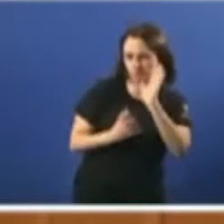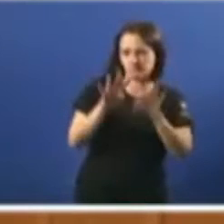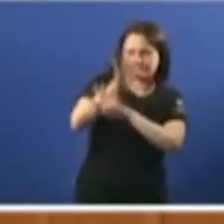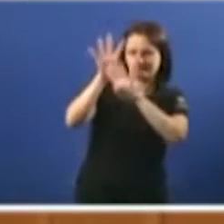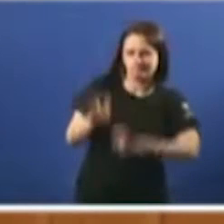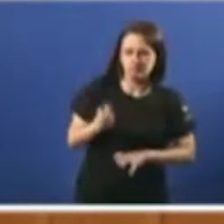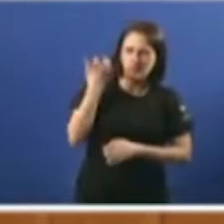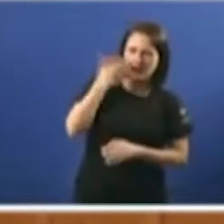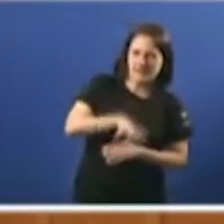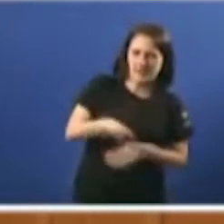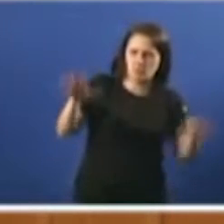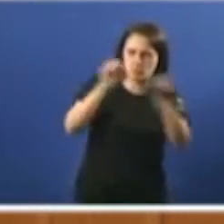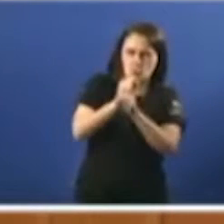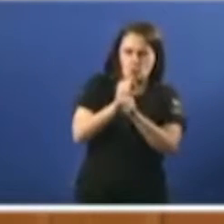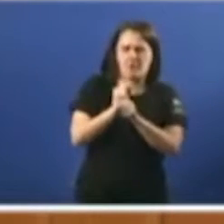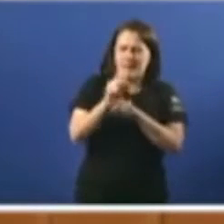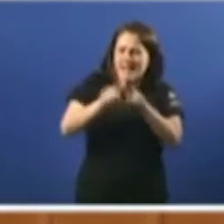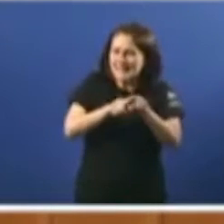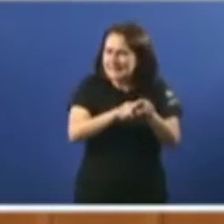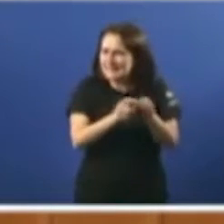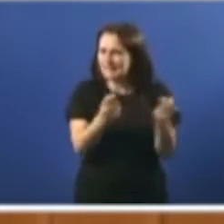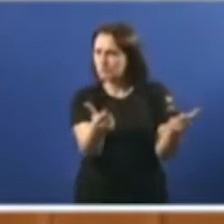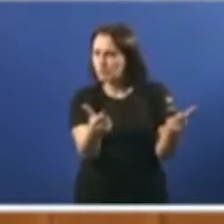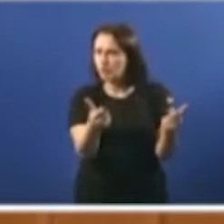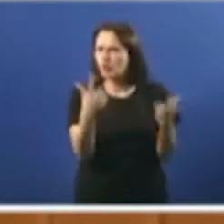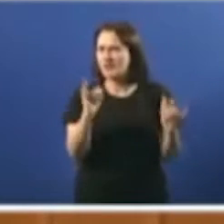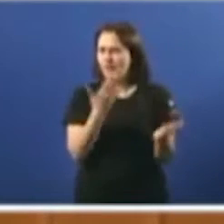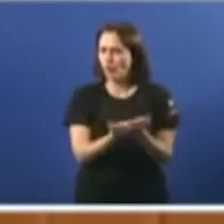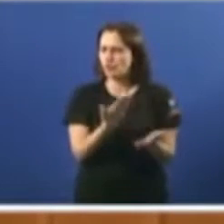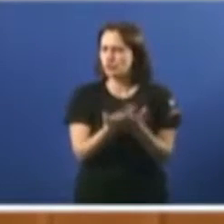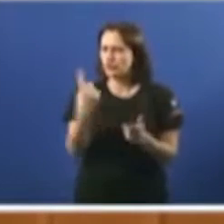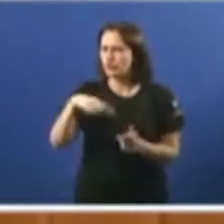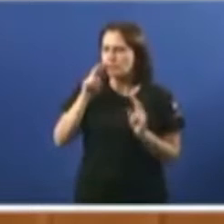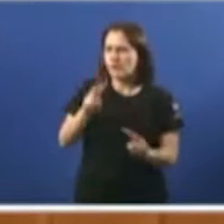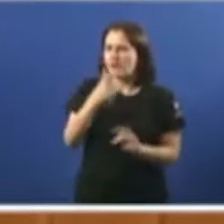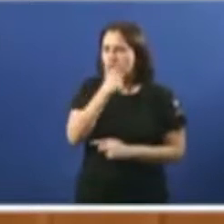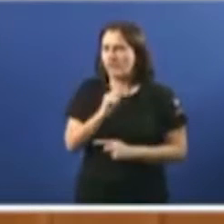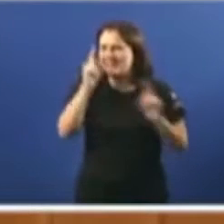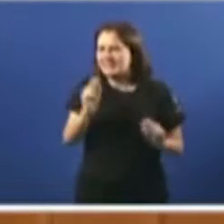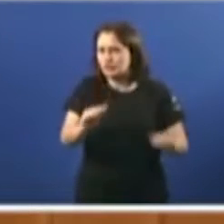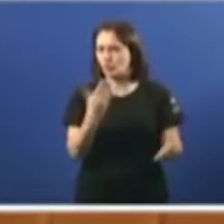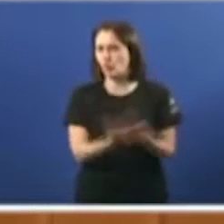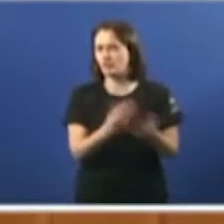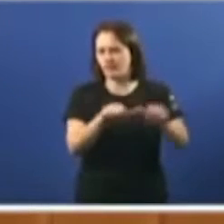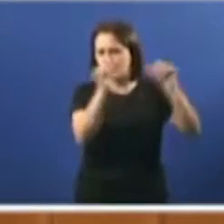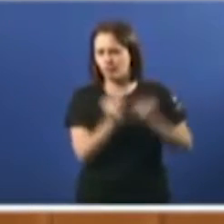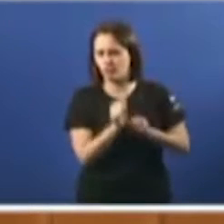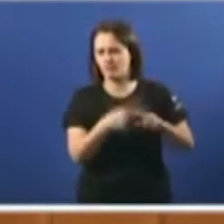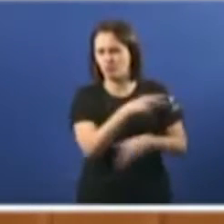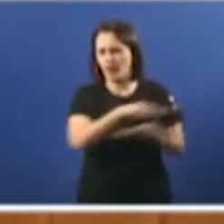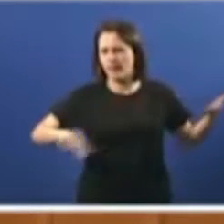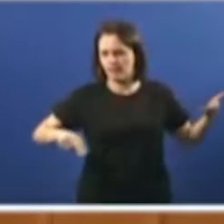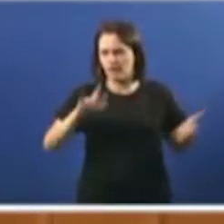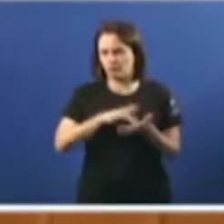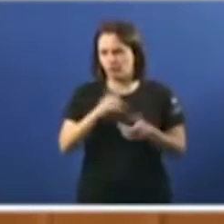leemos moi poucas críticas e moitos intentos de xustificar cada unha das políticas da Xunta de Galicia que teñan ocasionado as